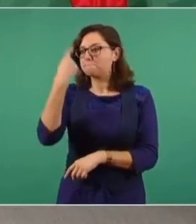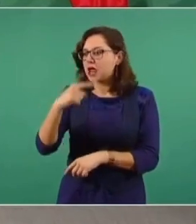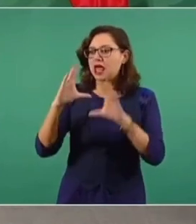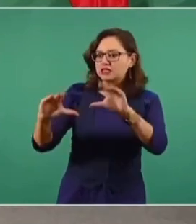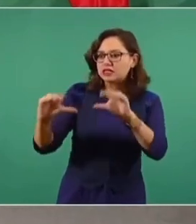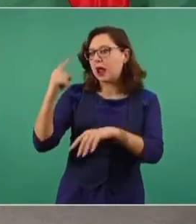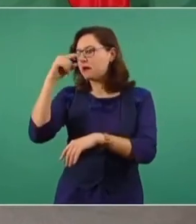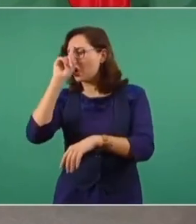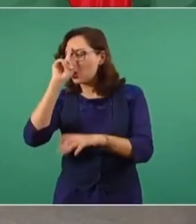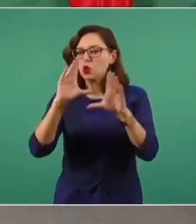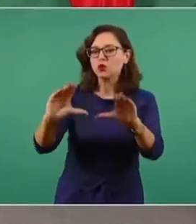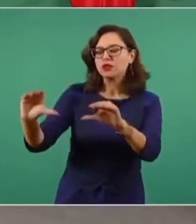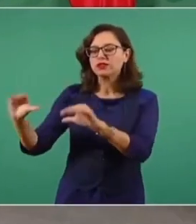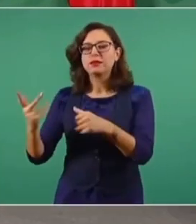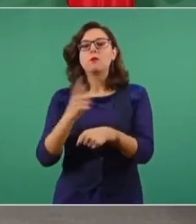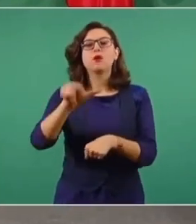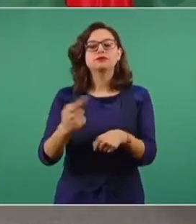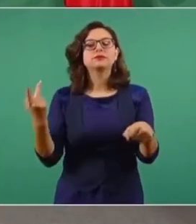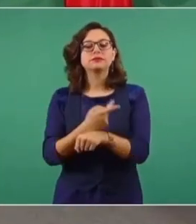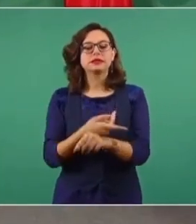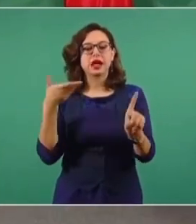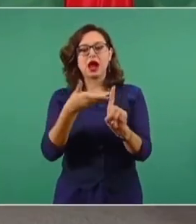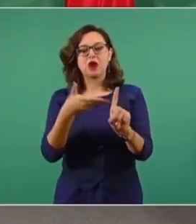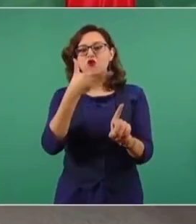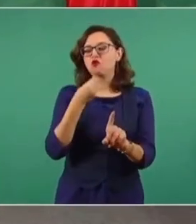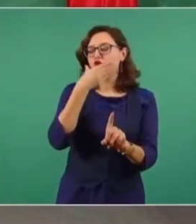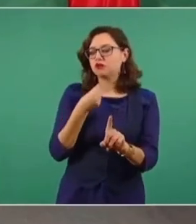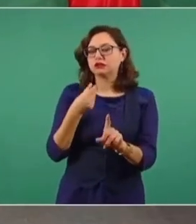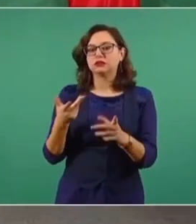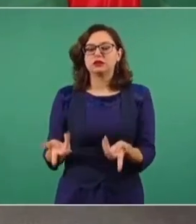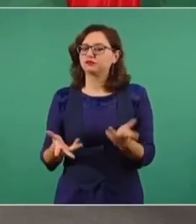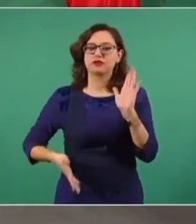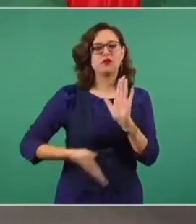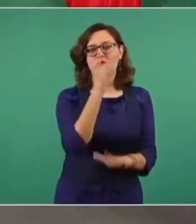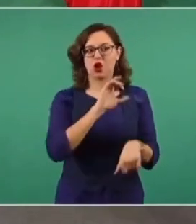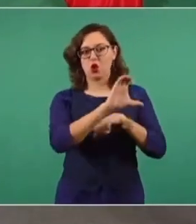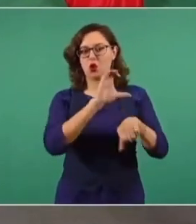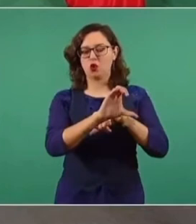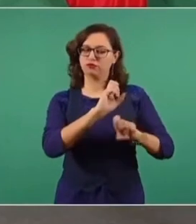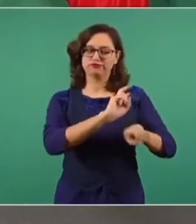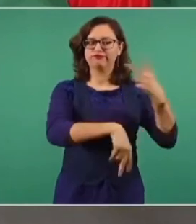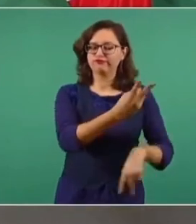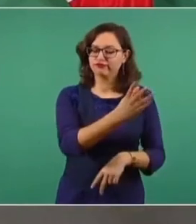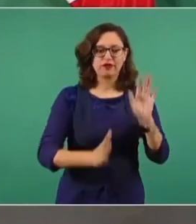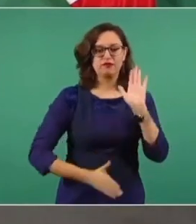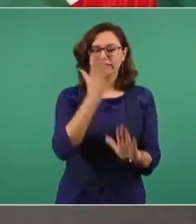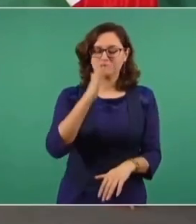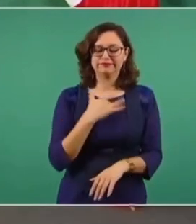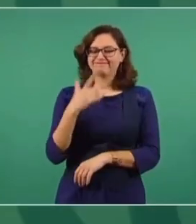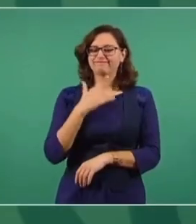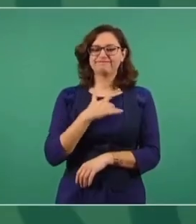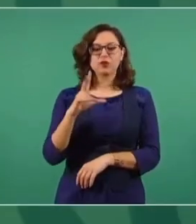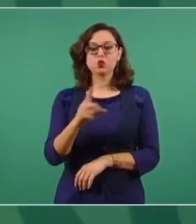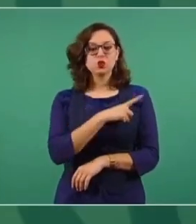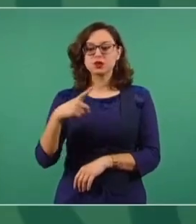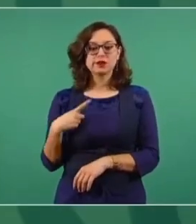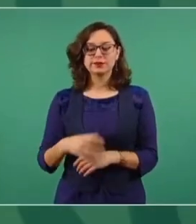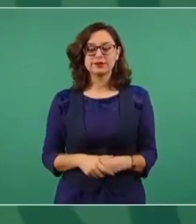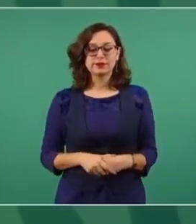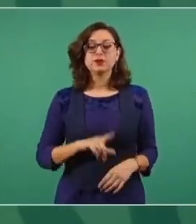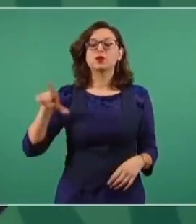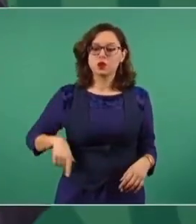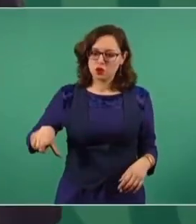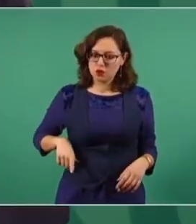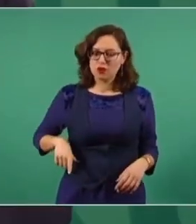militar colombiano regresó a Colombia y declaró que no estaba de acuerdo con esa estrategia. El Estado tiene que